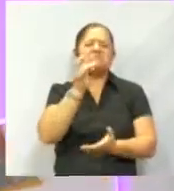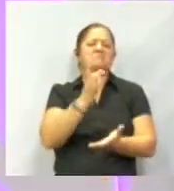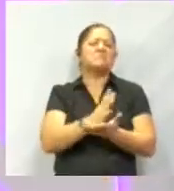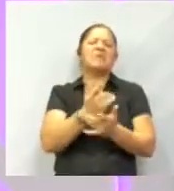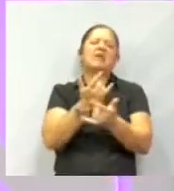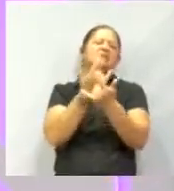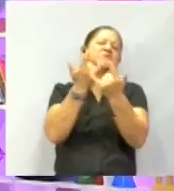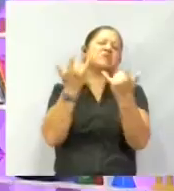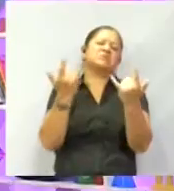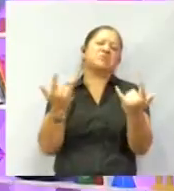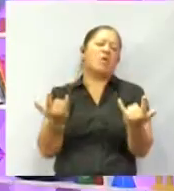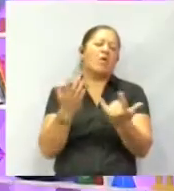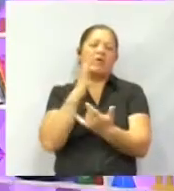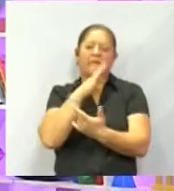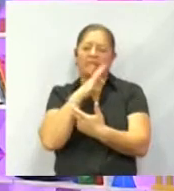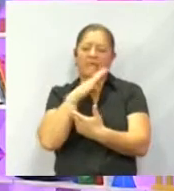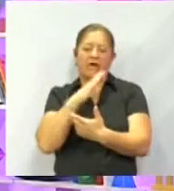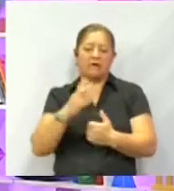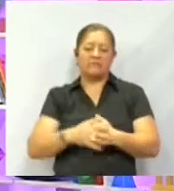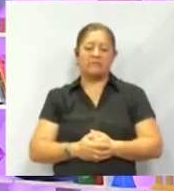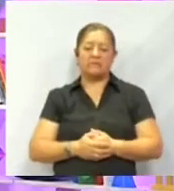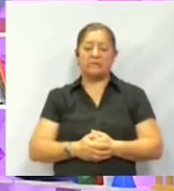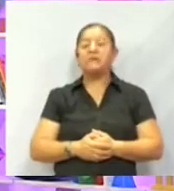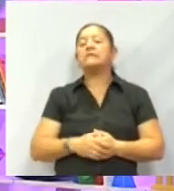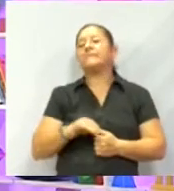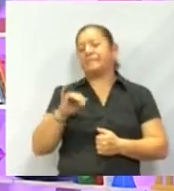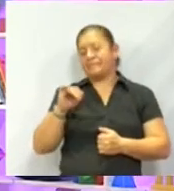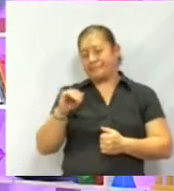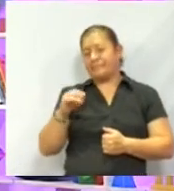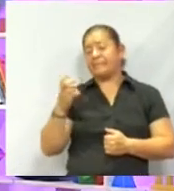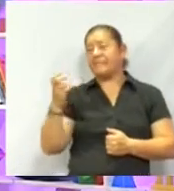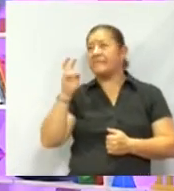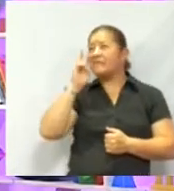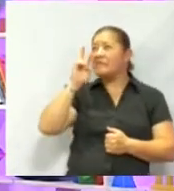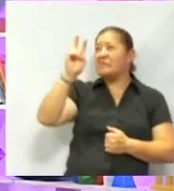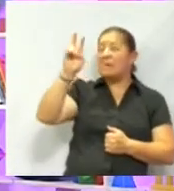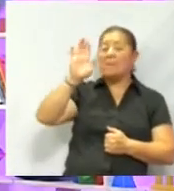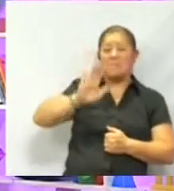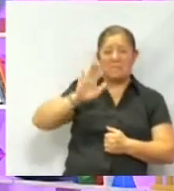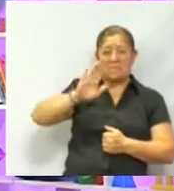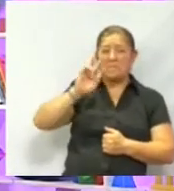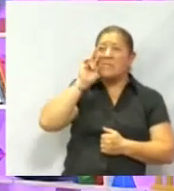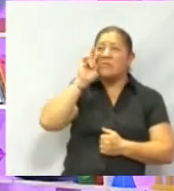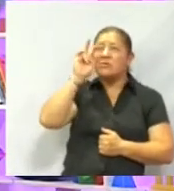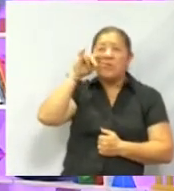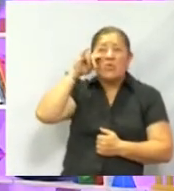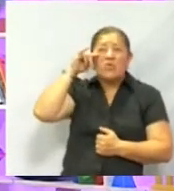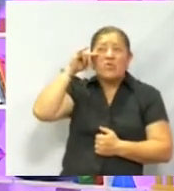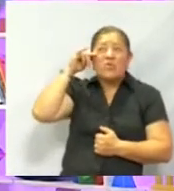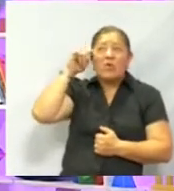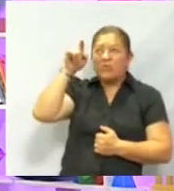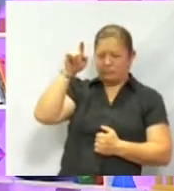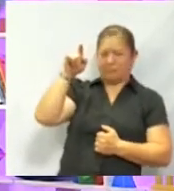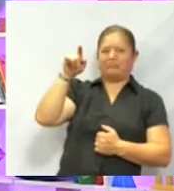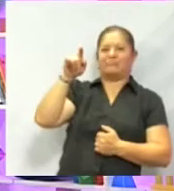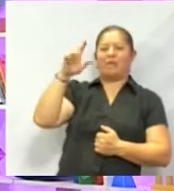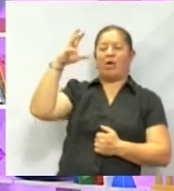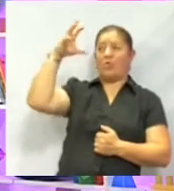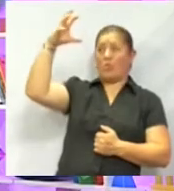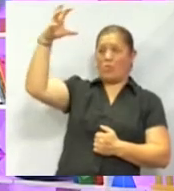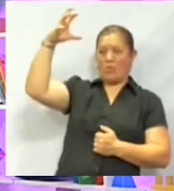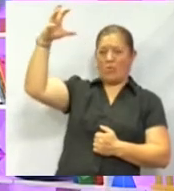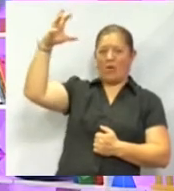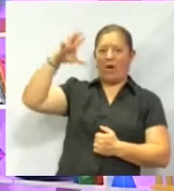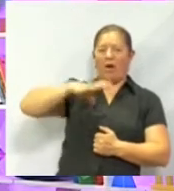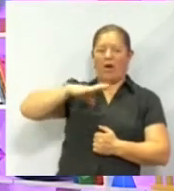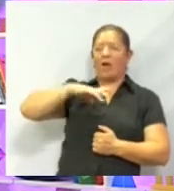así, maestro Nico? Efectivamente, y por esa imagen que se llega a percibir, si lo llegas a notar, en algún momento que hay una luna llena, es